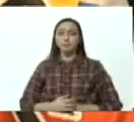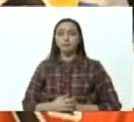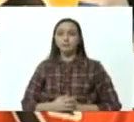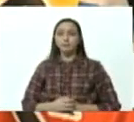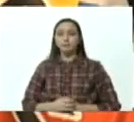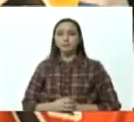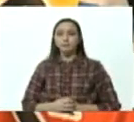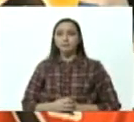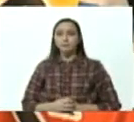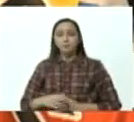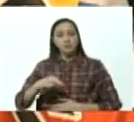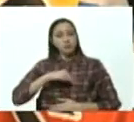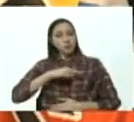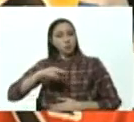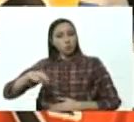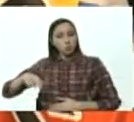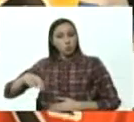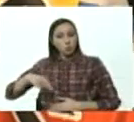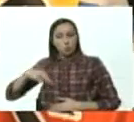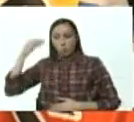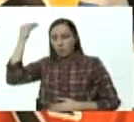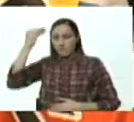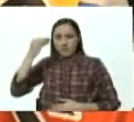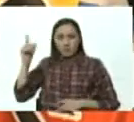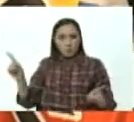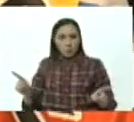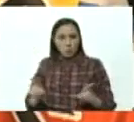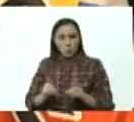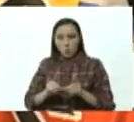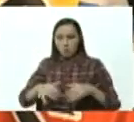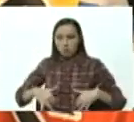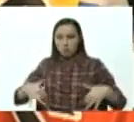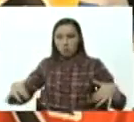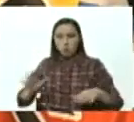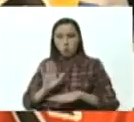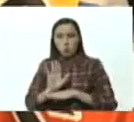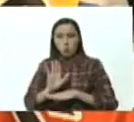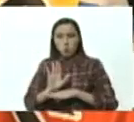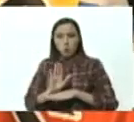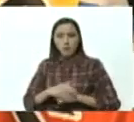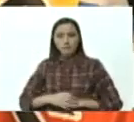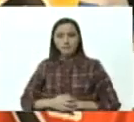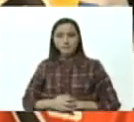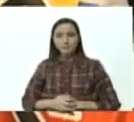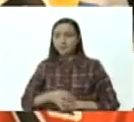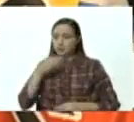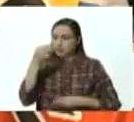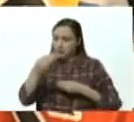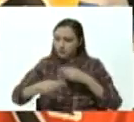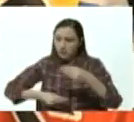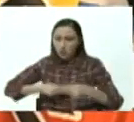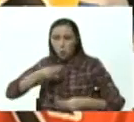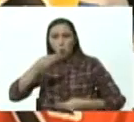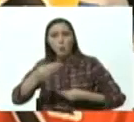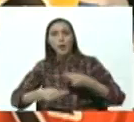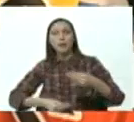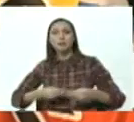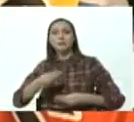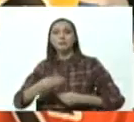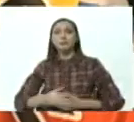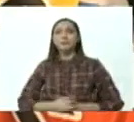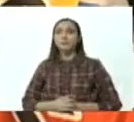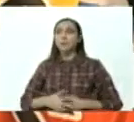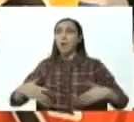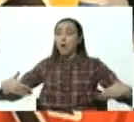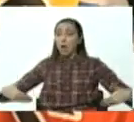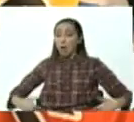para nosotros son tesoros a cuidar ha sido obra de un